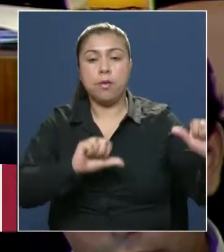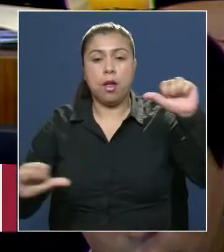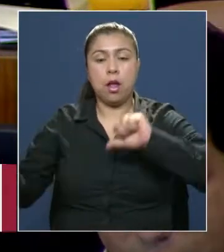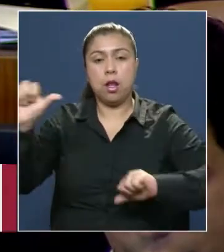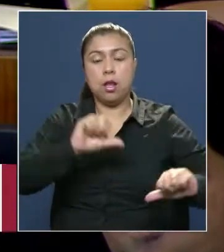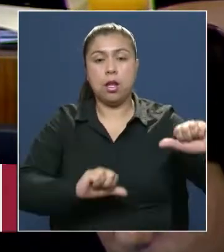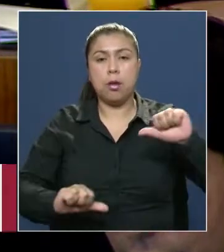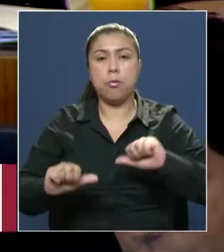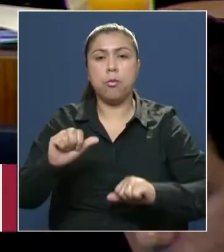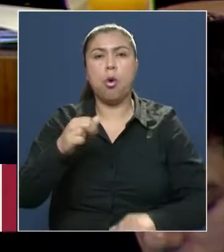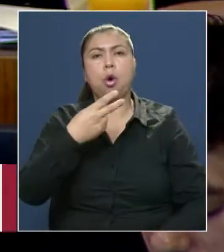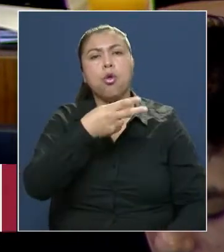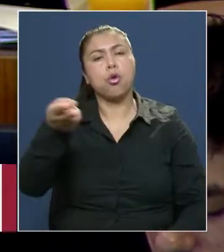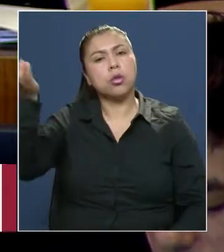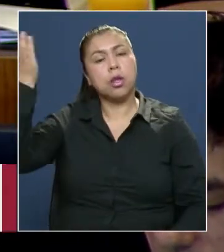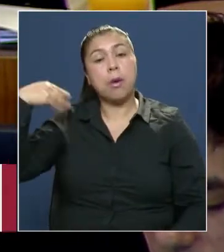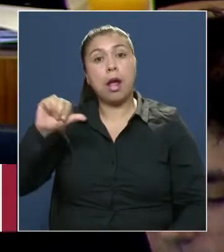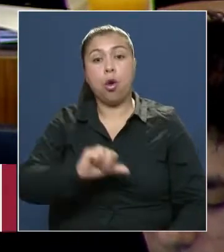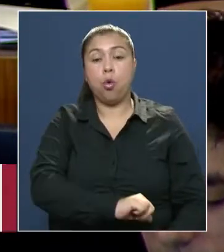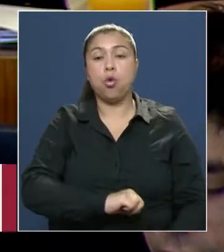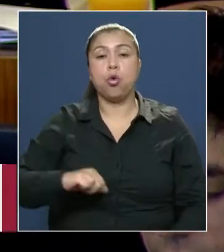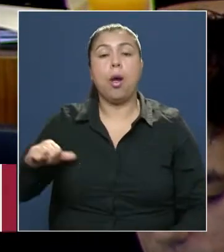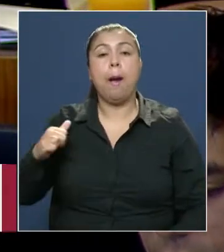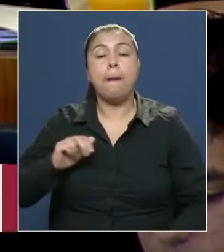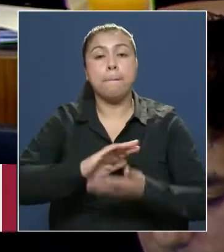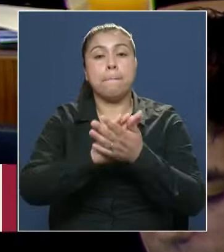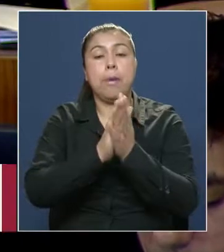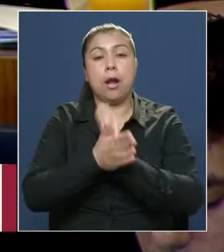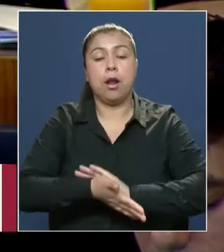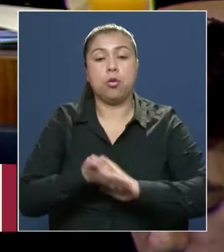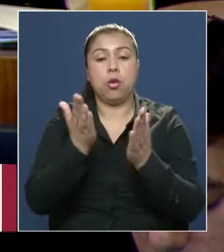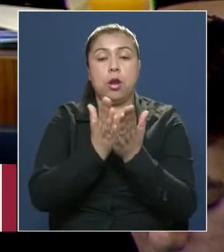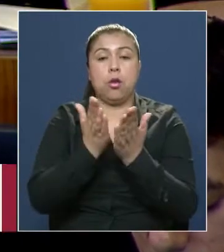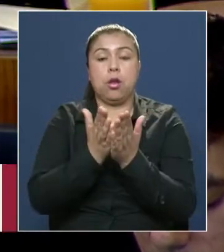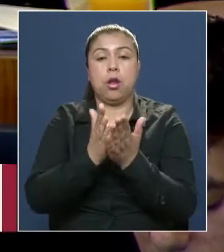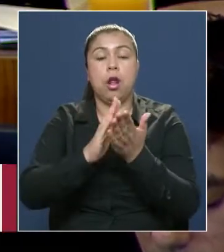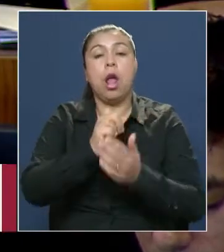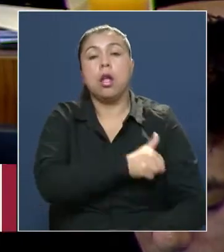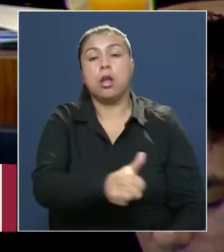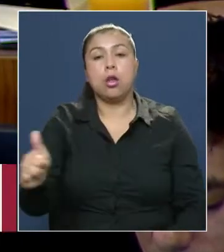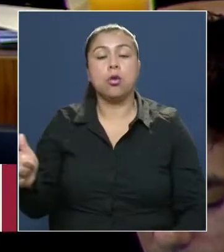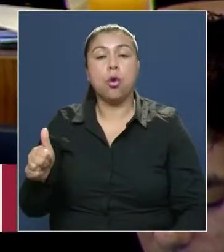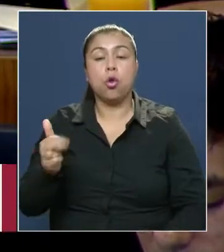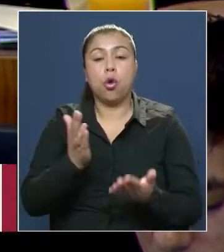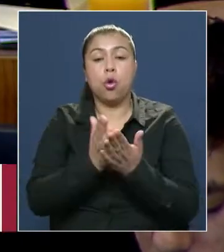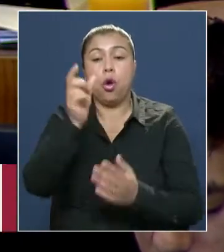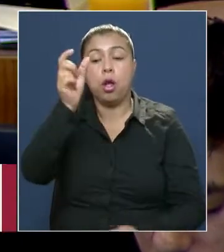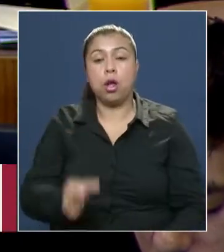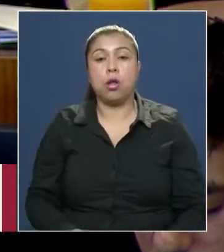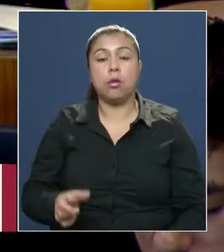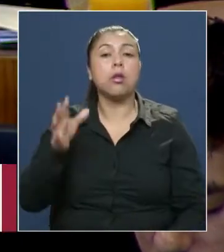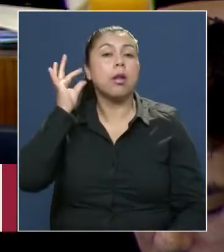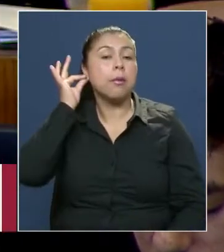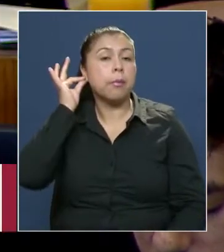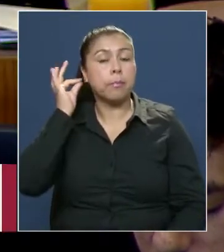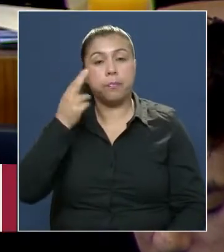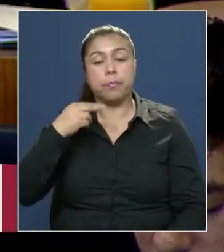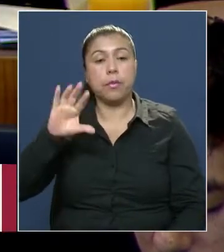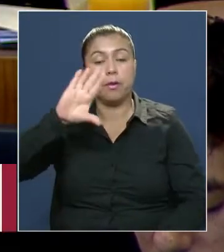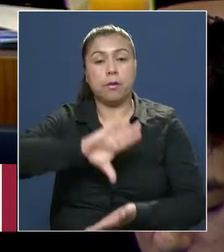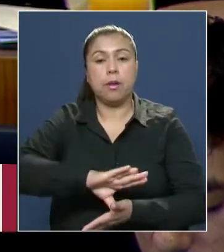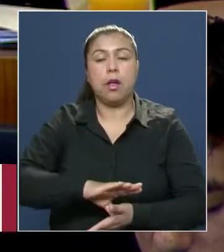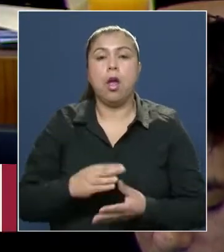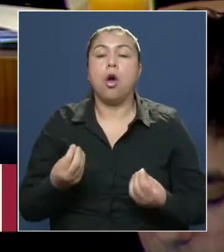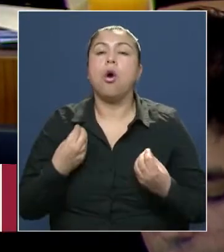semanas, lo cual es motivo de orgullo para todas las escuelas y todos los estudiantes y las estudiantes de nuestro país. Por lo tanto, valga